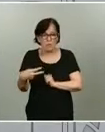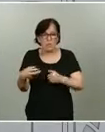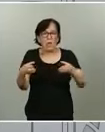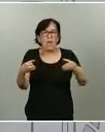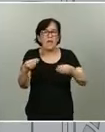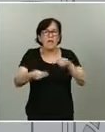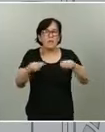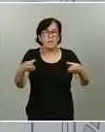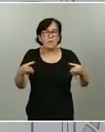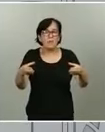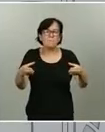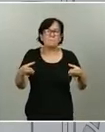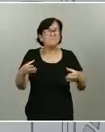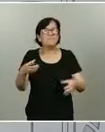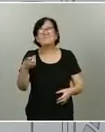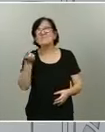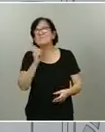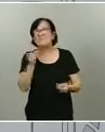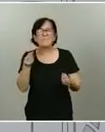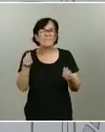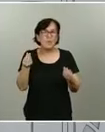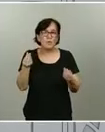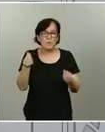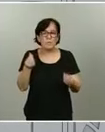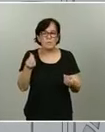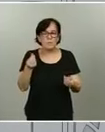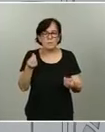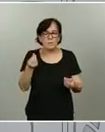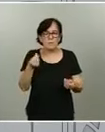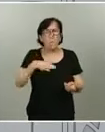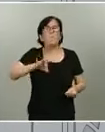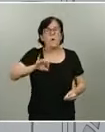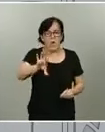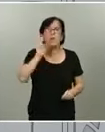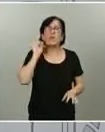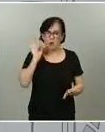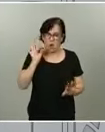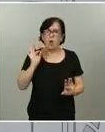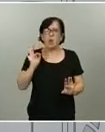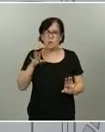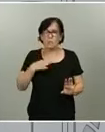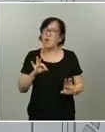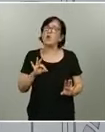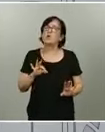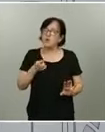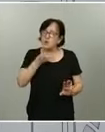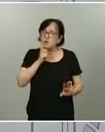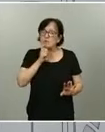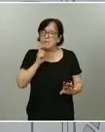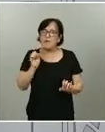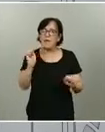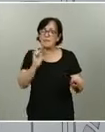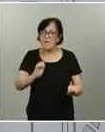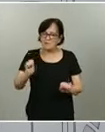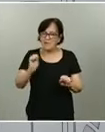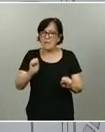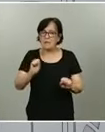No digo que no pueda ser una opción, pero, desde luego, es una opción complicada de defender y complicada de ejecutar.